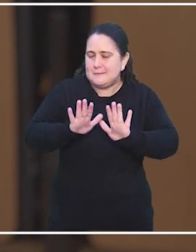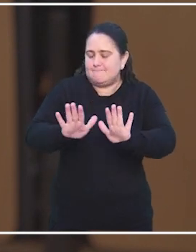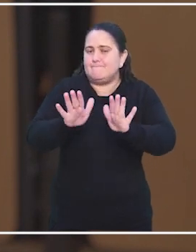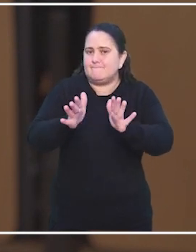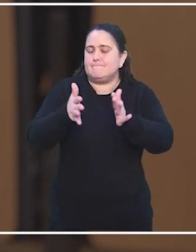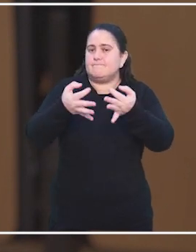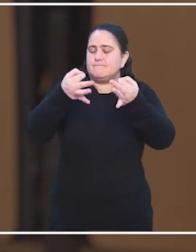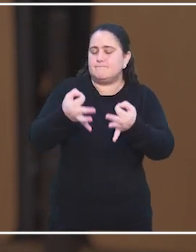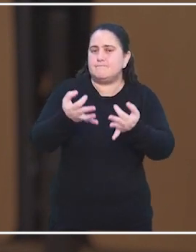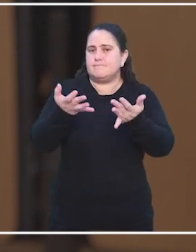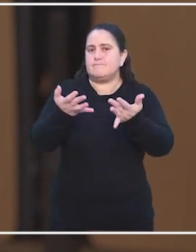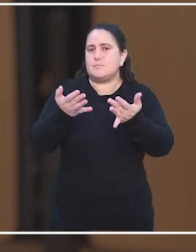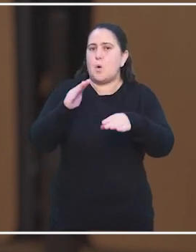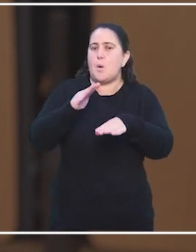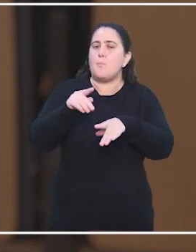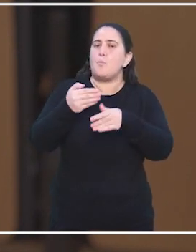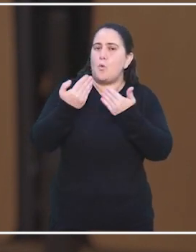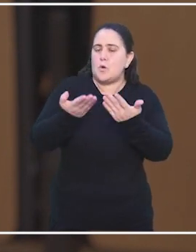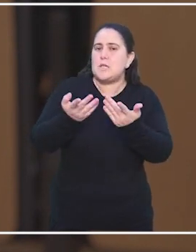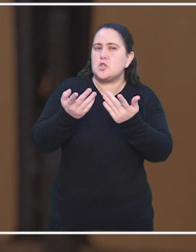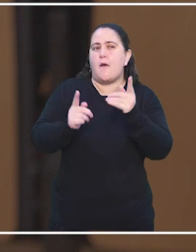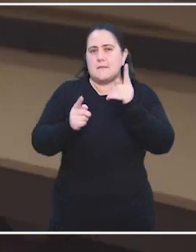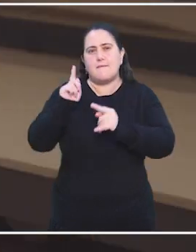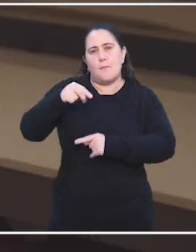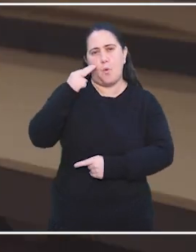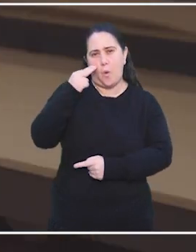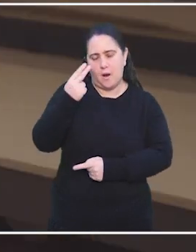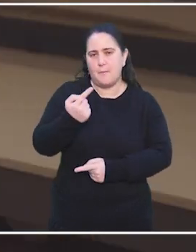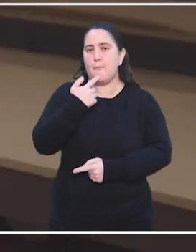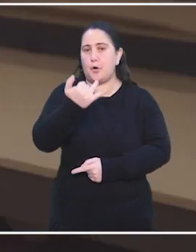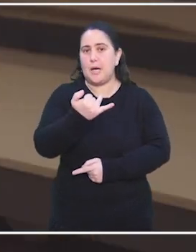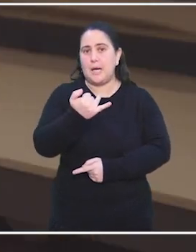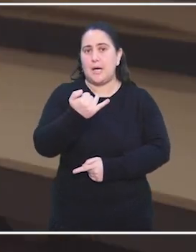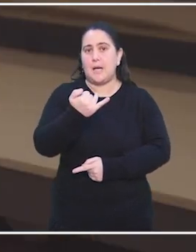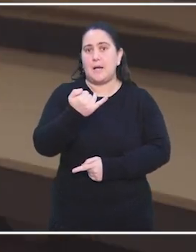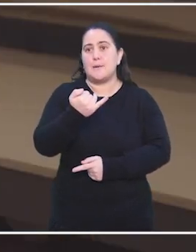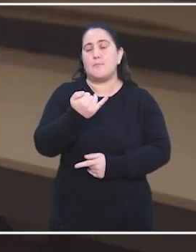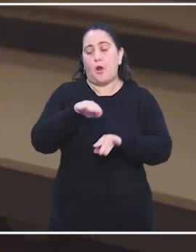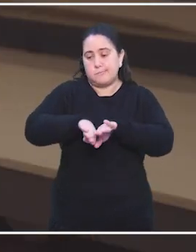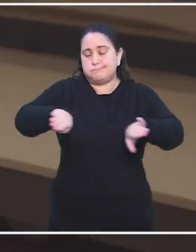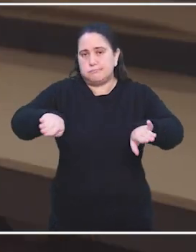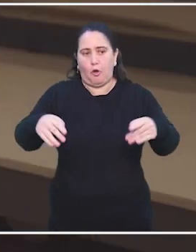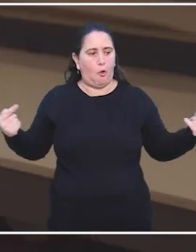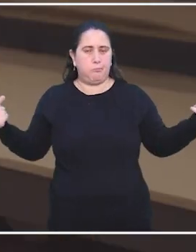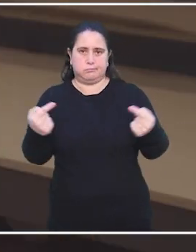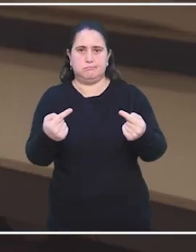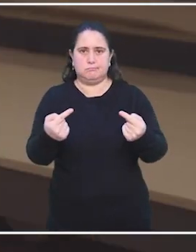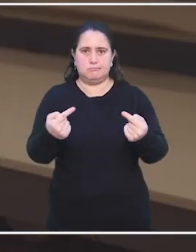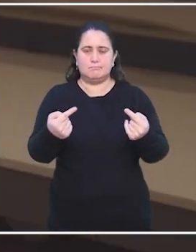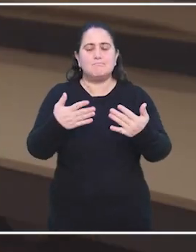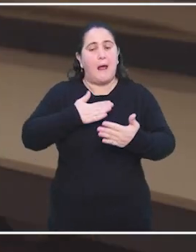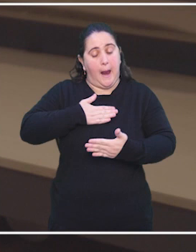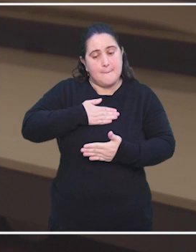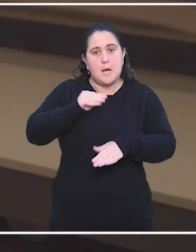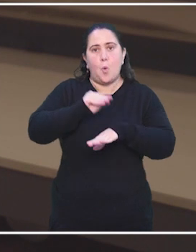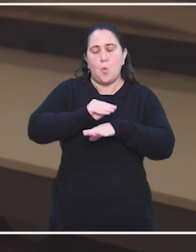tiende a generar problemas como por ejemplo bipartidismo o polarización. Para mí